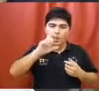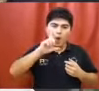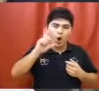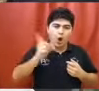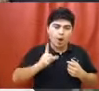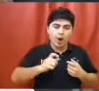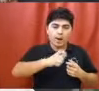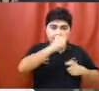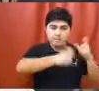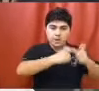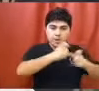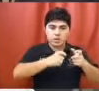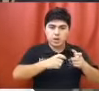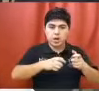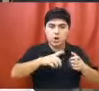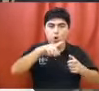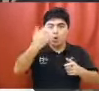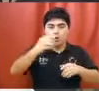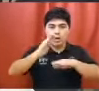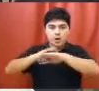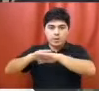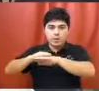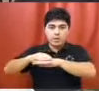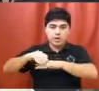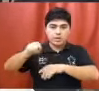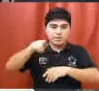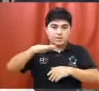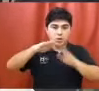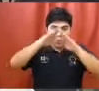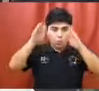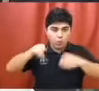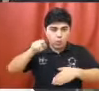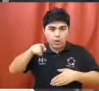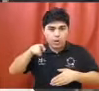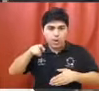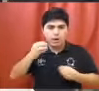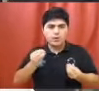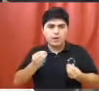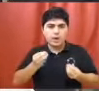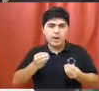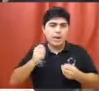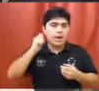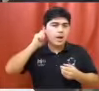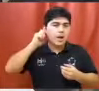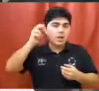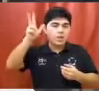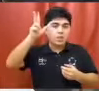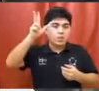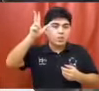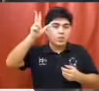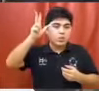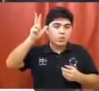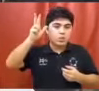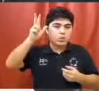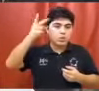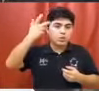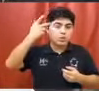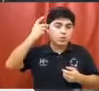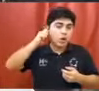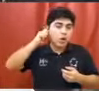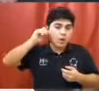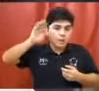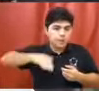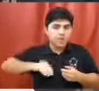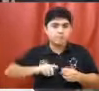asistentes, personal y o responsables del establecimiento de cuestión que sean menores de 18 años en cualquier categoría